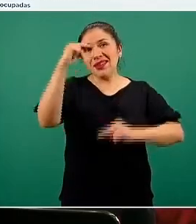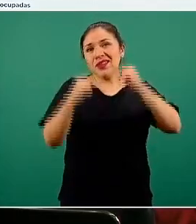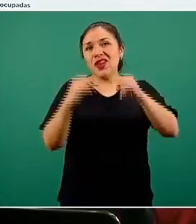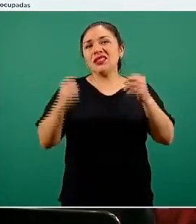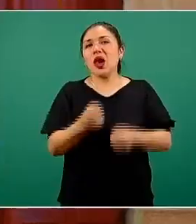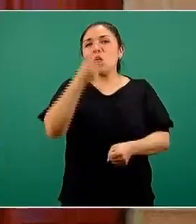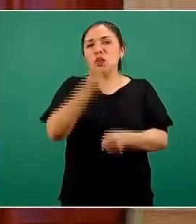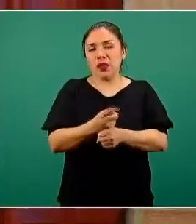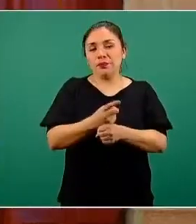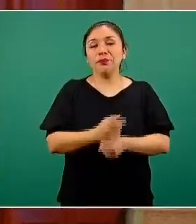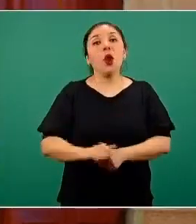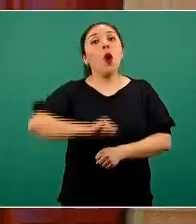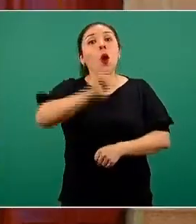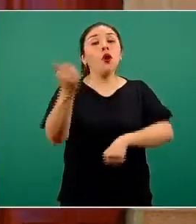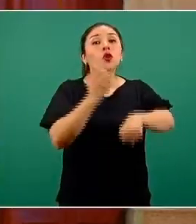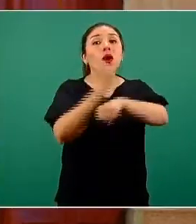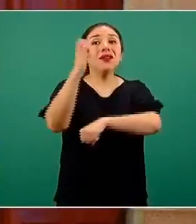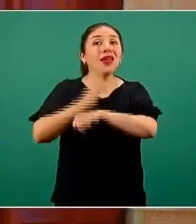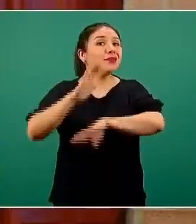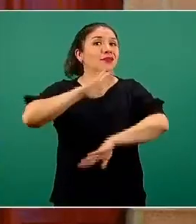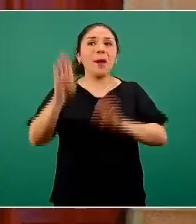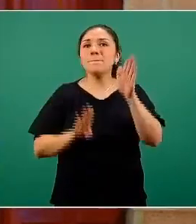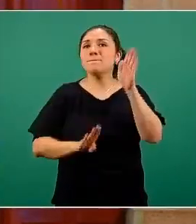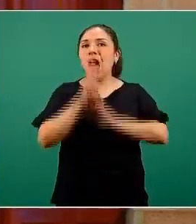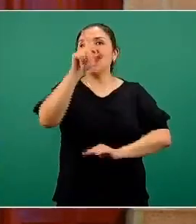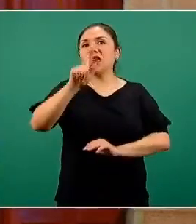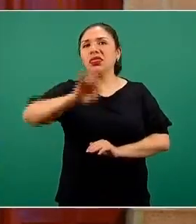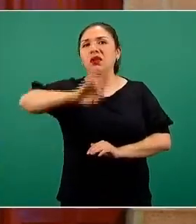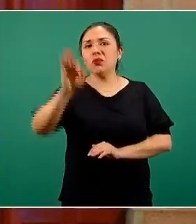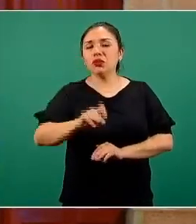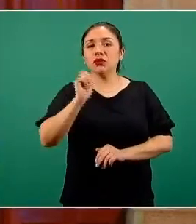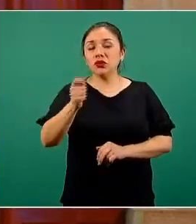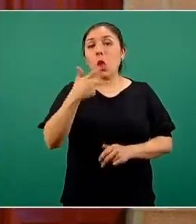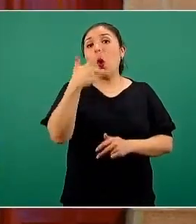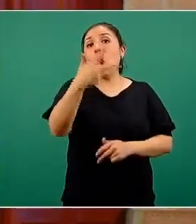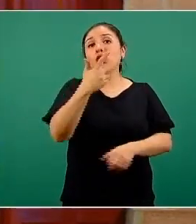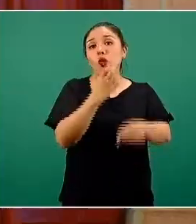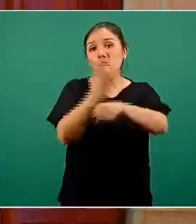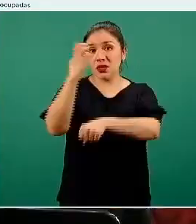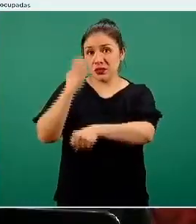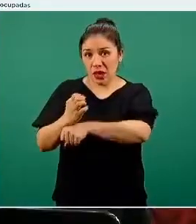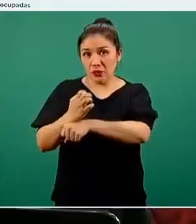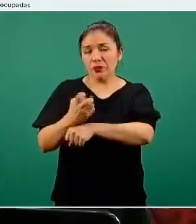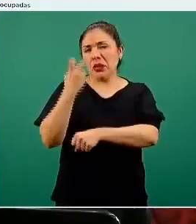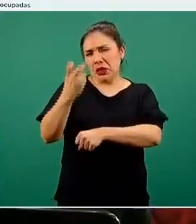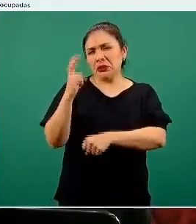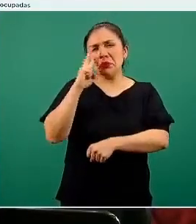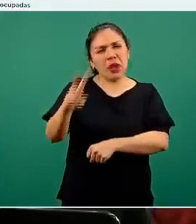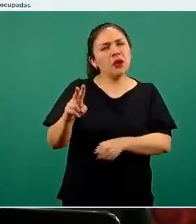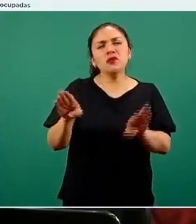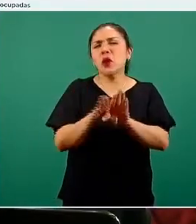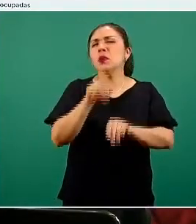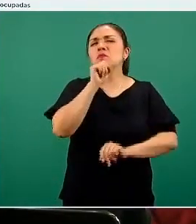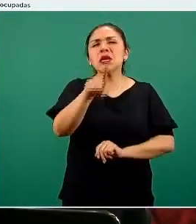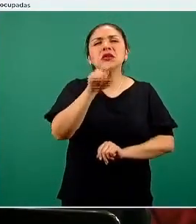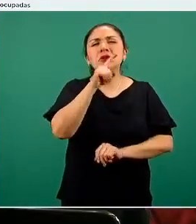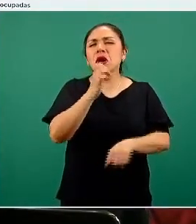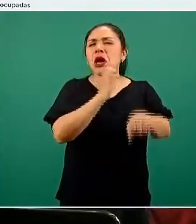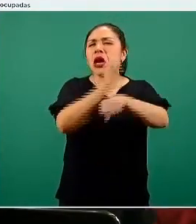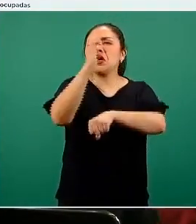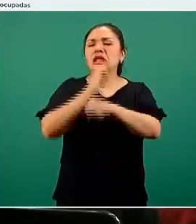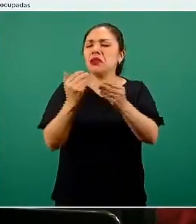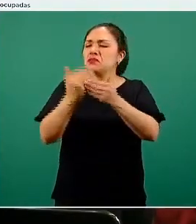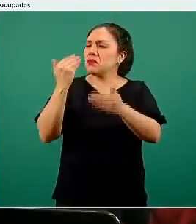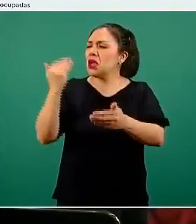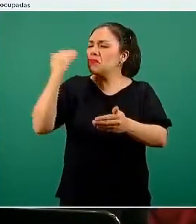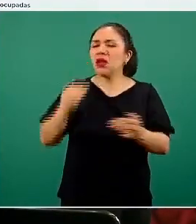seguridad. Quienes ya superaron este nivel del 70% son ocho entidades y prácticamente son las entidades que hemos estado viendo en